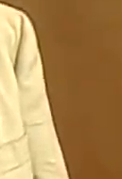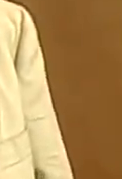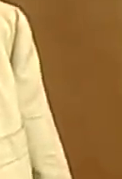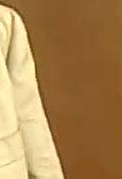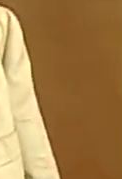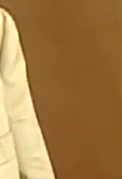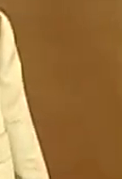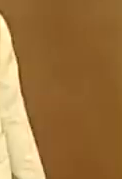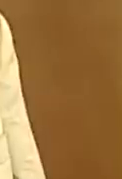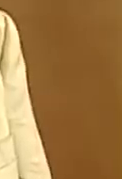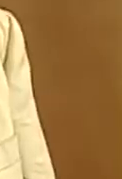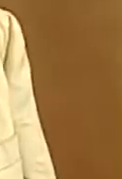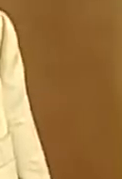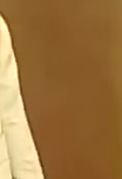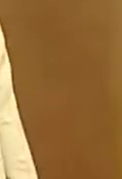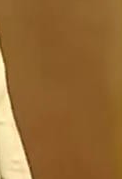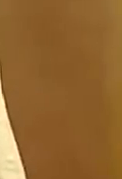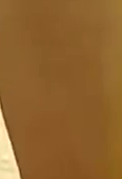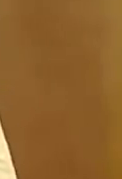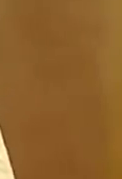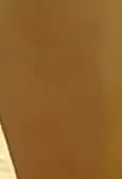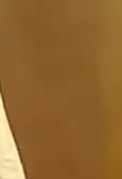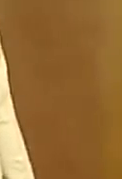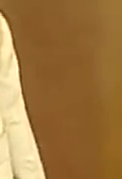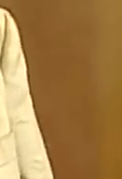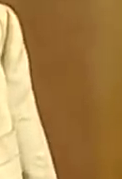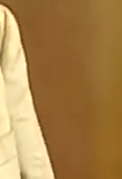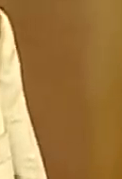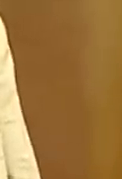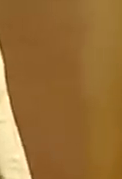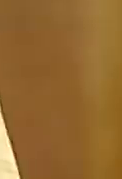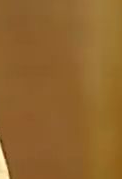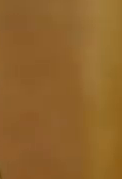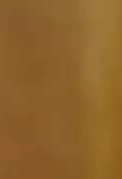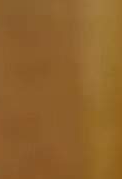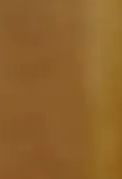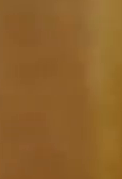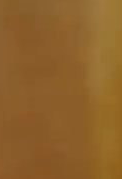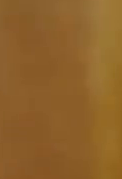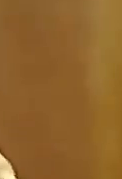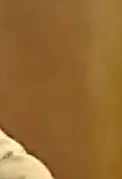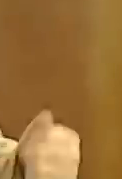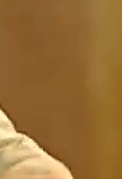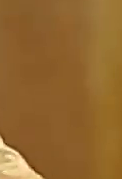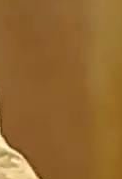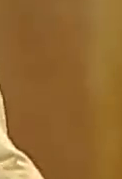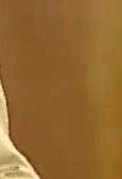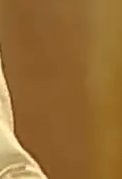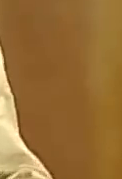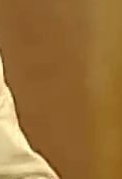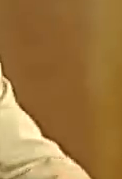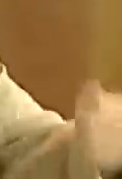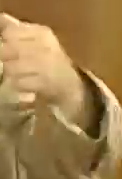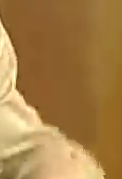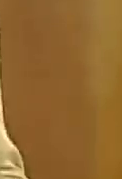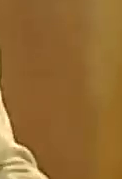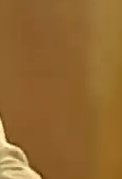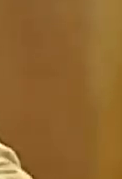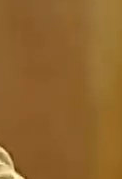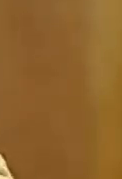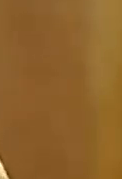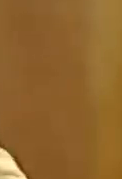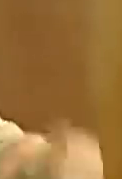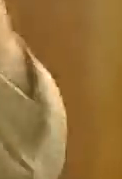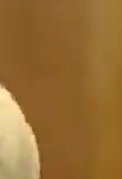mi mayor ilusión yo amo este país lo defiendo lo he defendido siempre porque amo este país amo esta